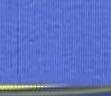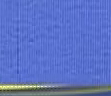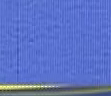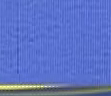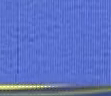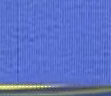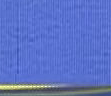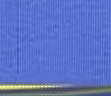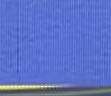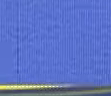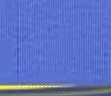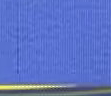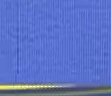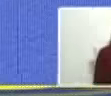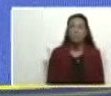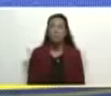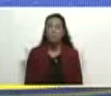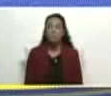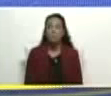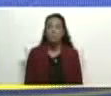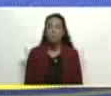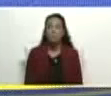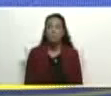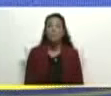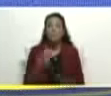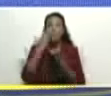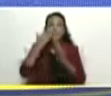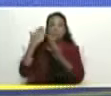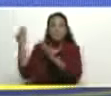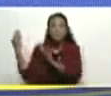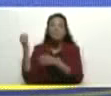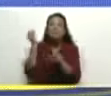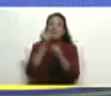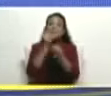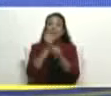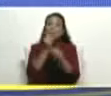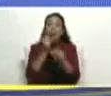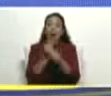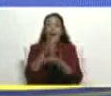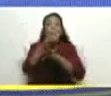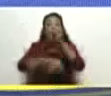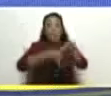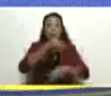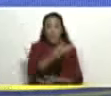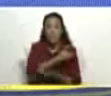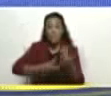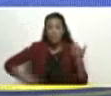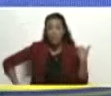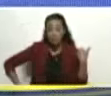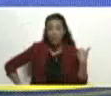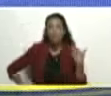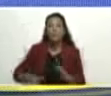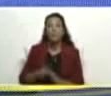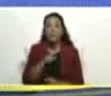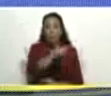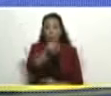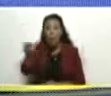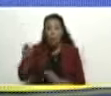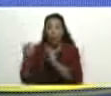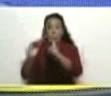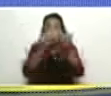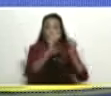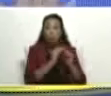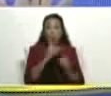Del vivir viviendo. Del vivir bien. Del bienestar rescatado, recuperado, reconstruido.